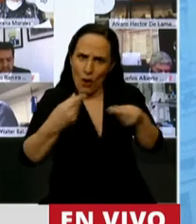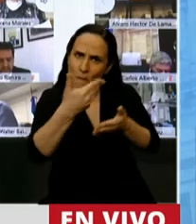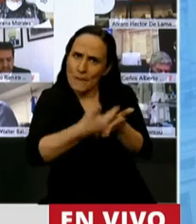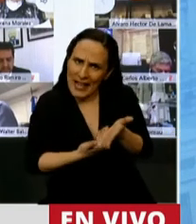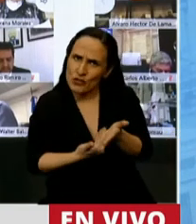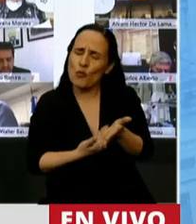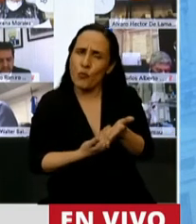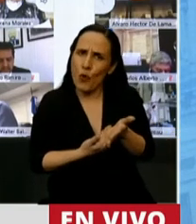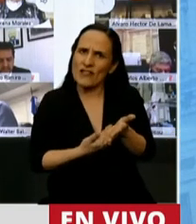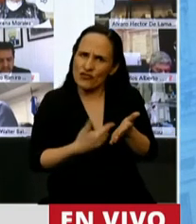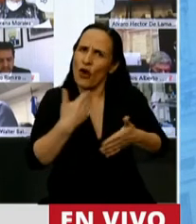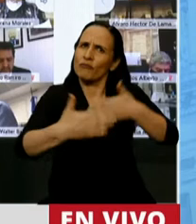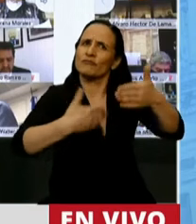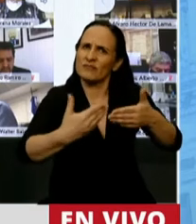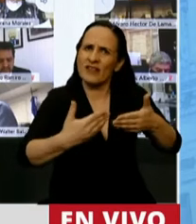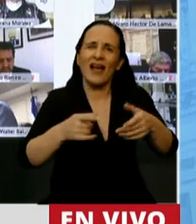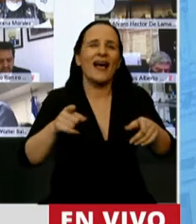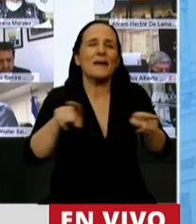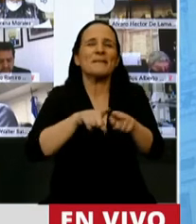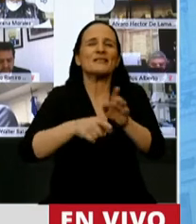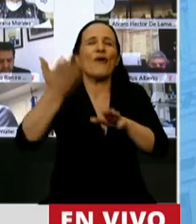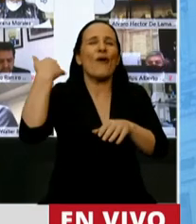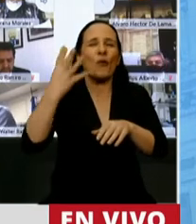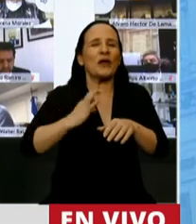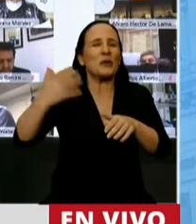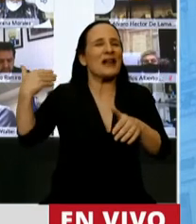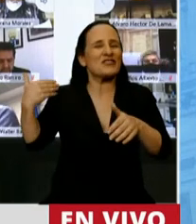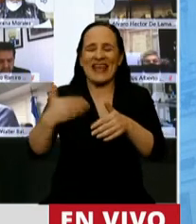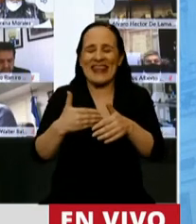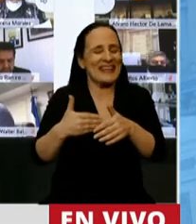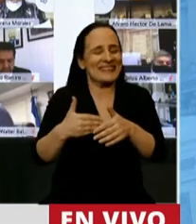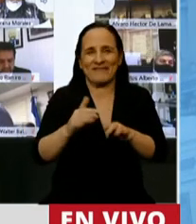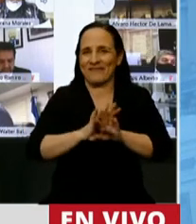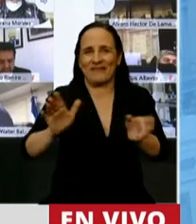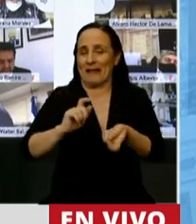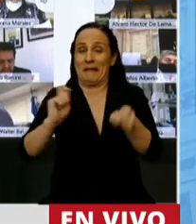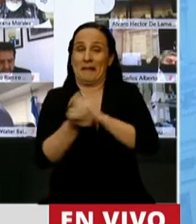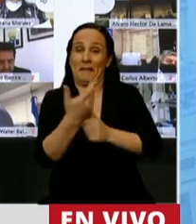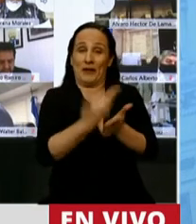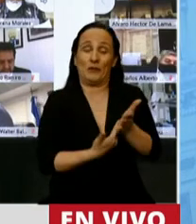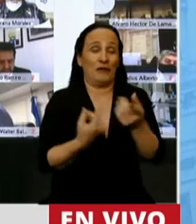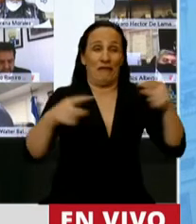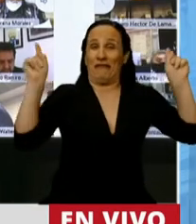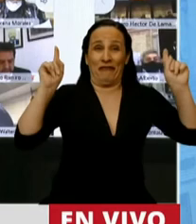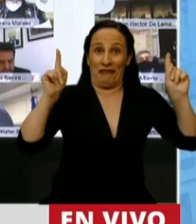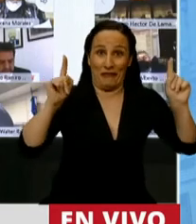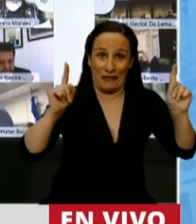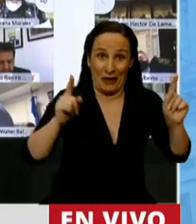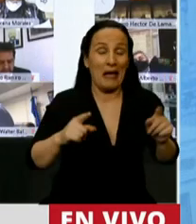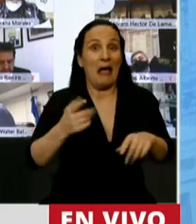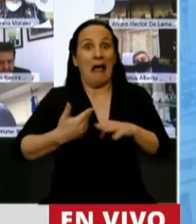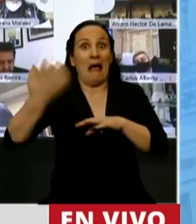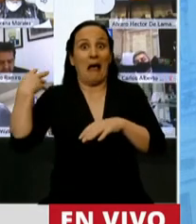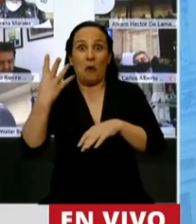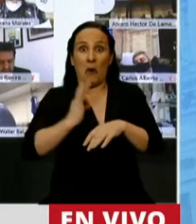Es la antítesis de los presupuestos de aquellos cuatro años cuando la regla era el ajuste permanente y la excepción al ajuste